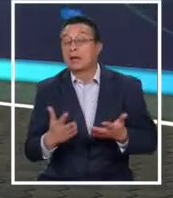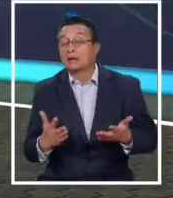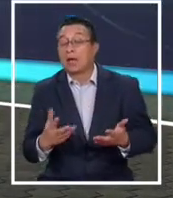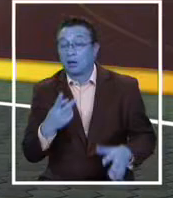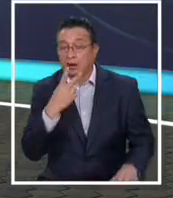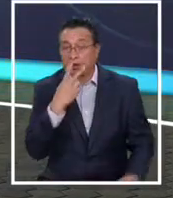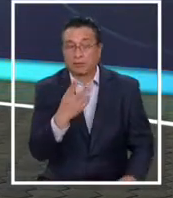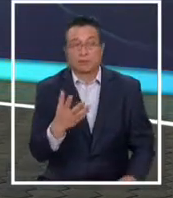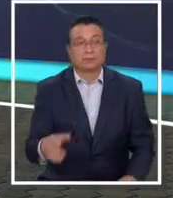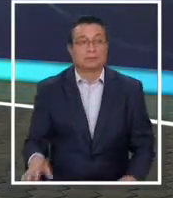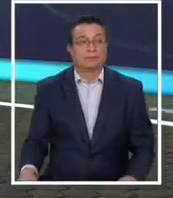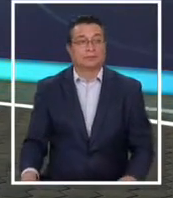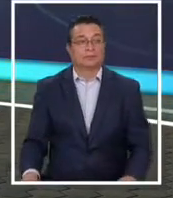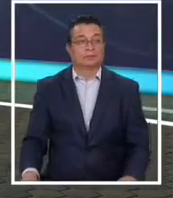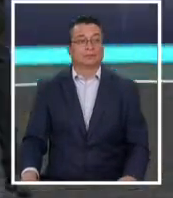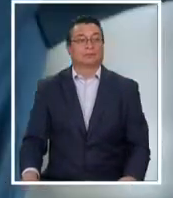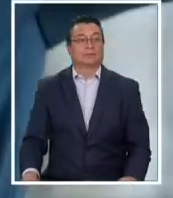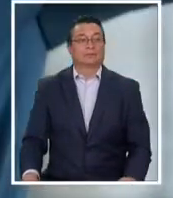siguiente nota, mira.